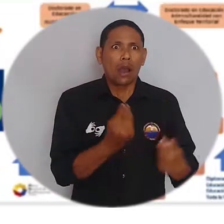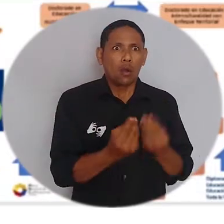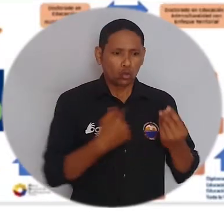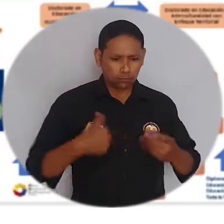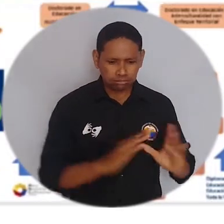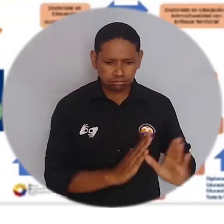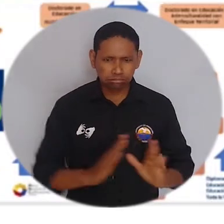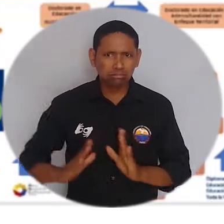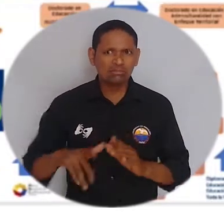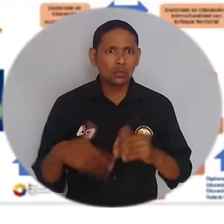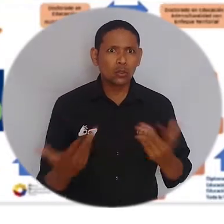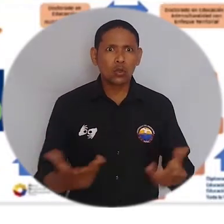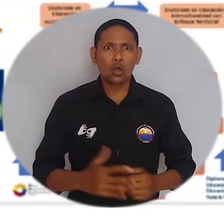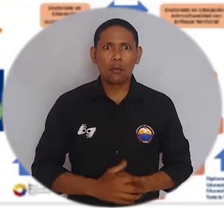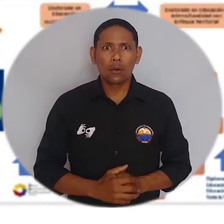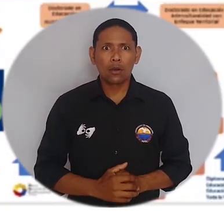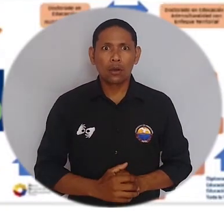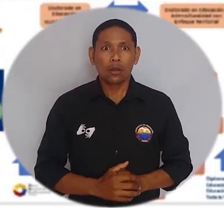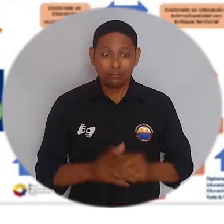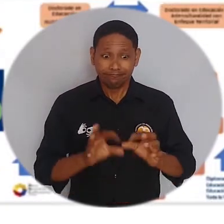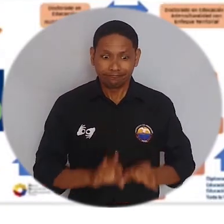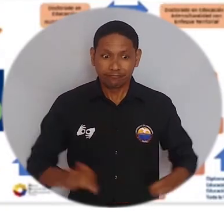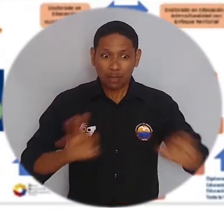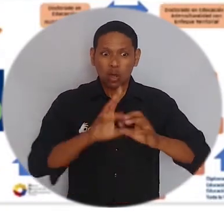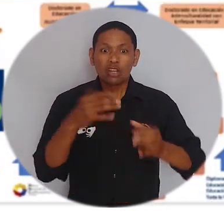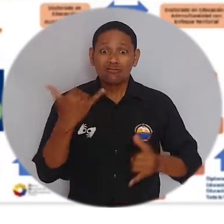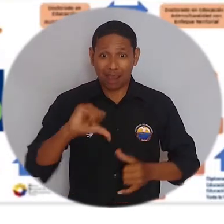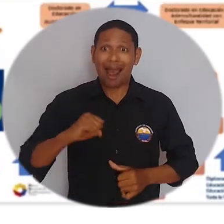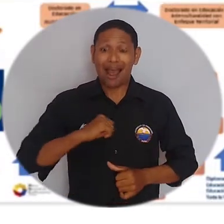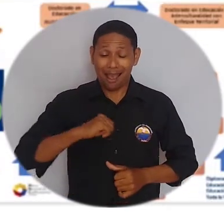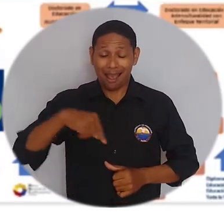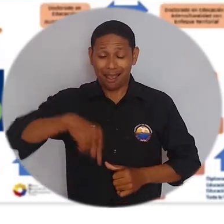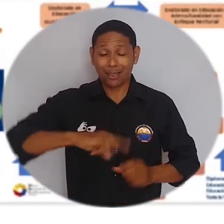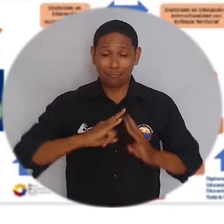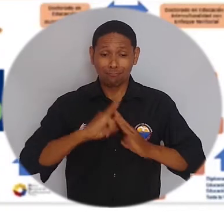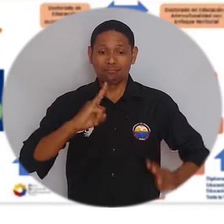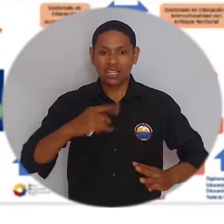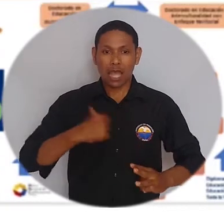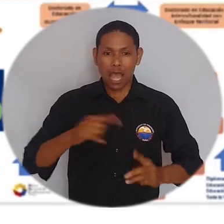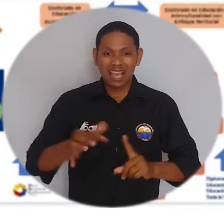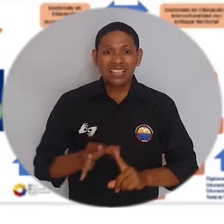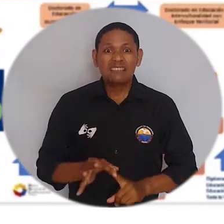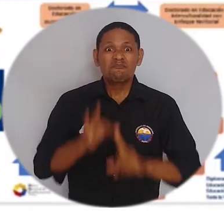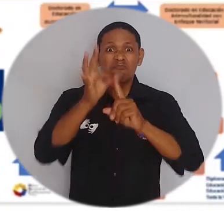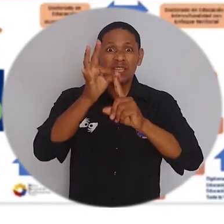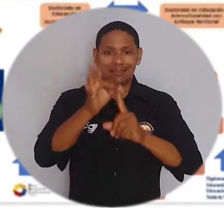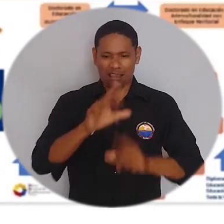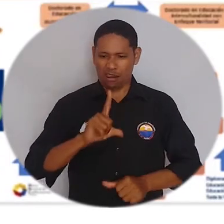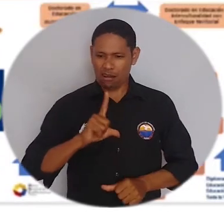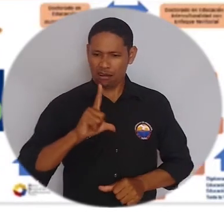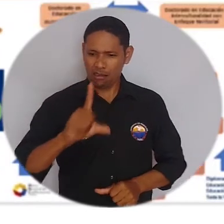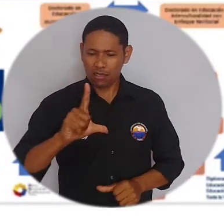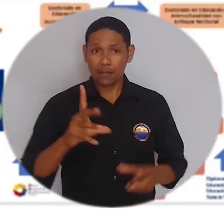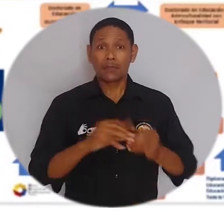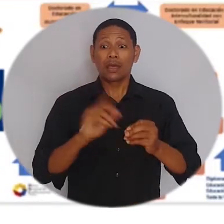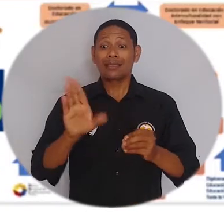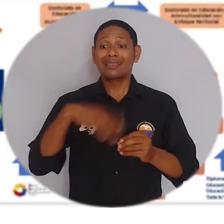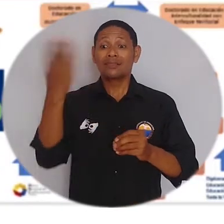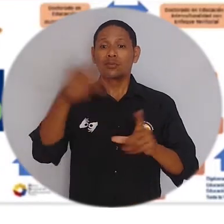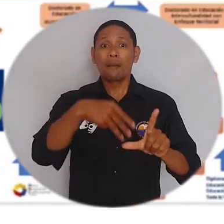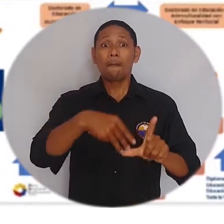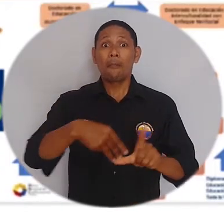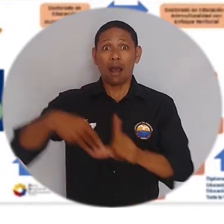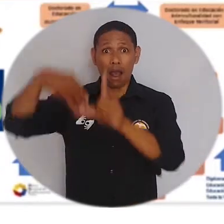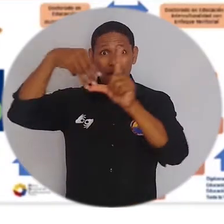empiezo a ordenar ese tema? Entonces necesitamos, ya tenemos la especialidad de liderazgo, que ahí el profesor Ángel Sánchez hace un trabajo excelente y viene la